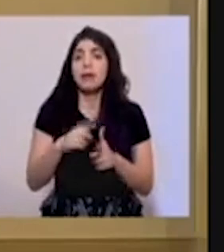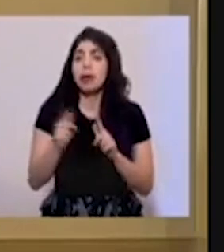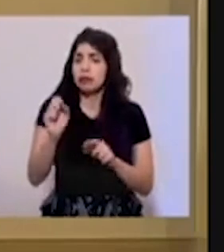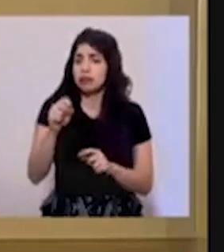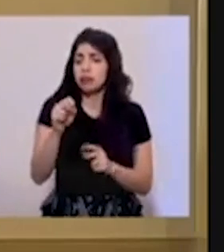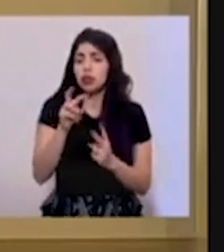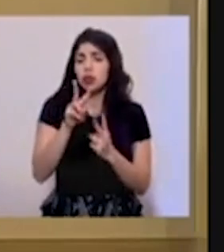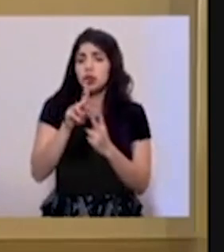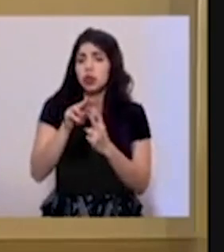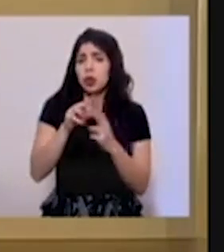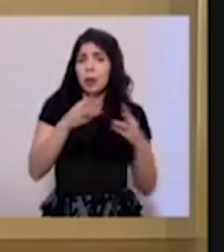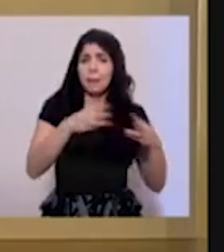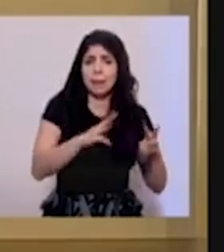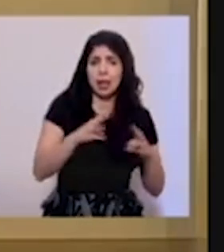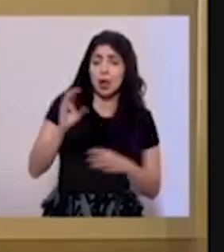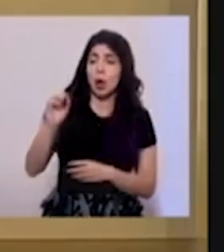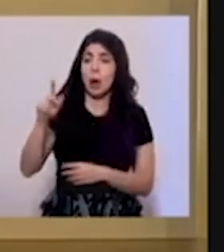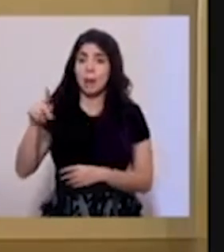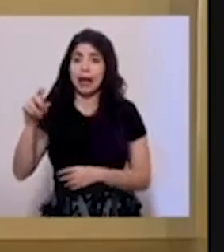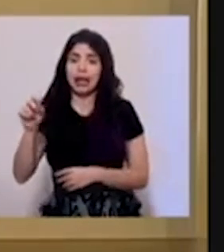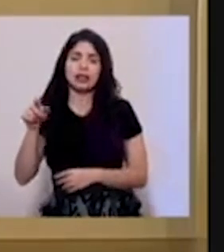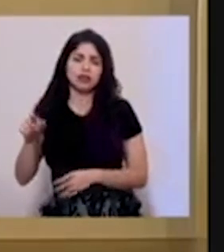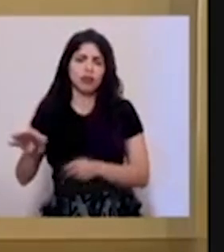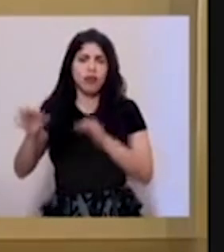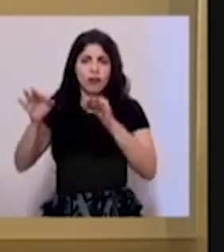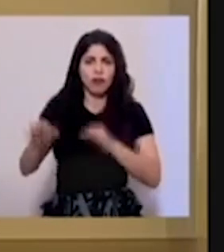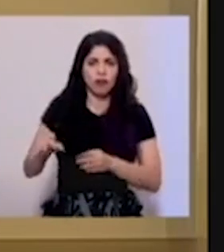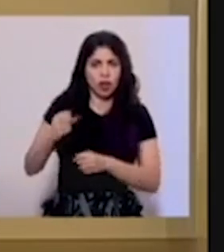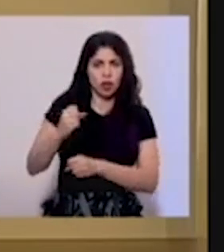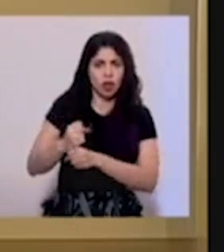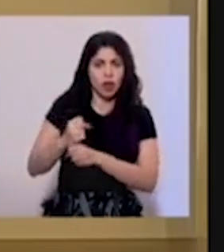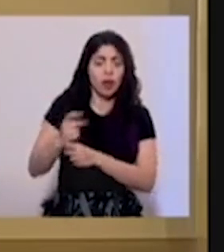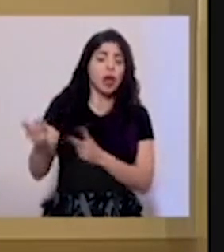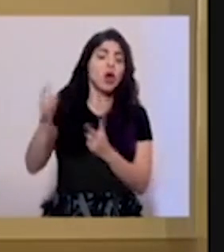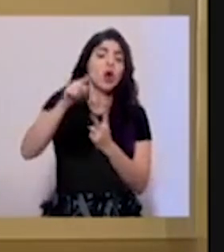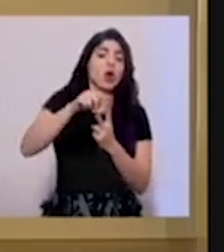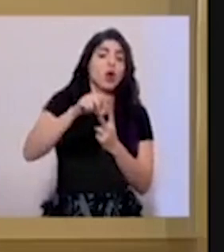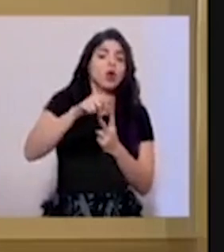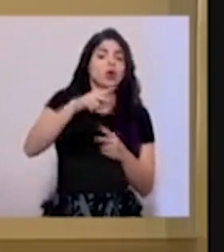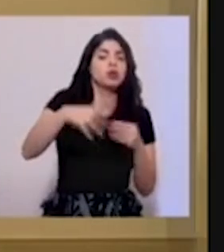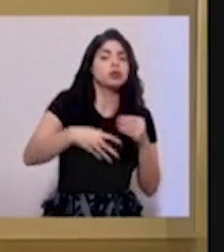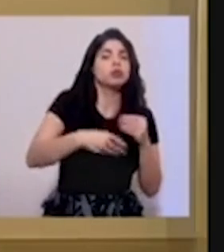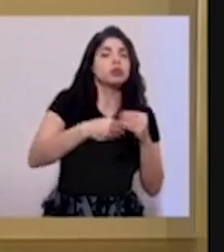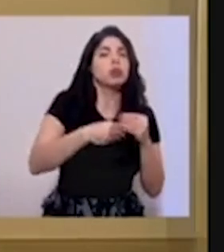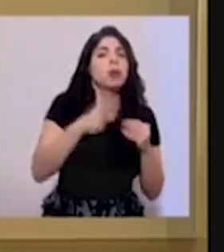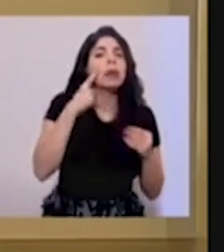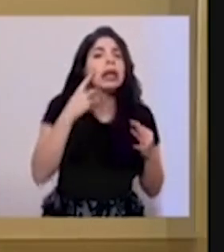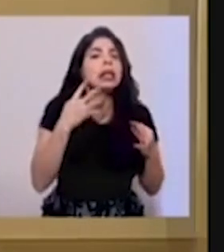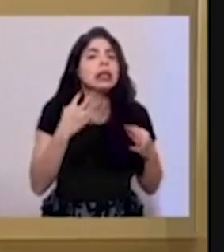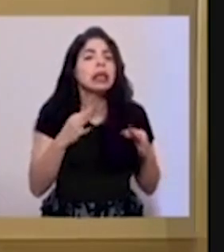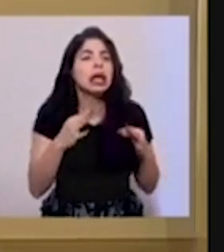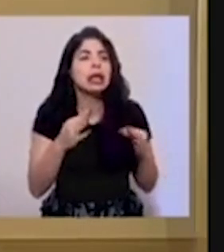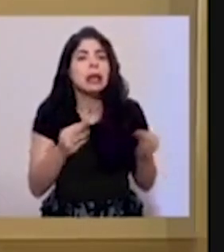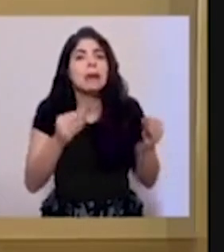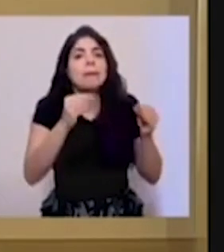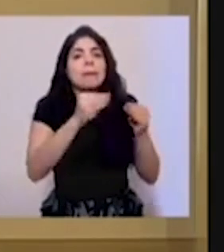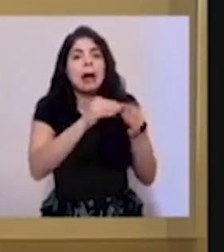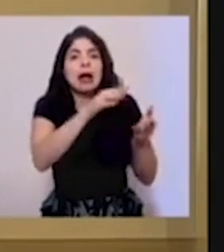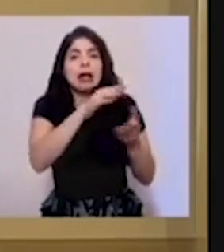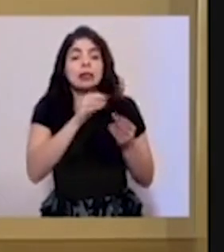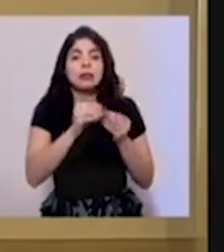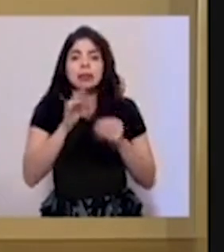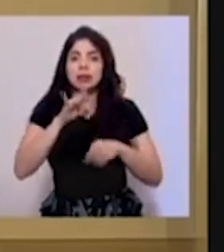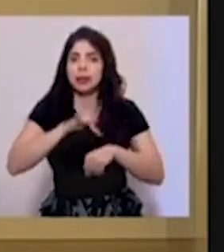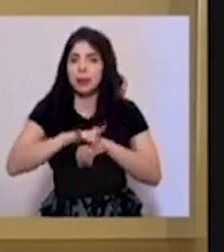los dos mecanismos del OPS de fijo se va a trabajar y el otro es adicional. Es como para tratar de traer un poco más y más